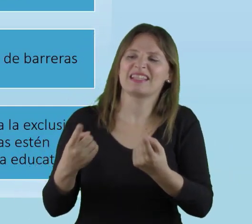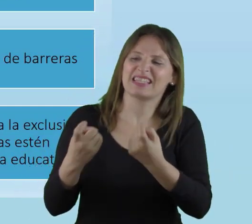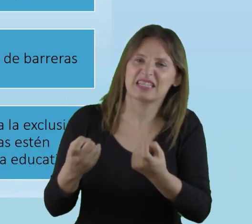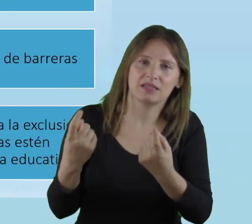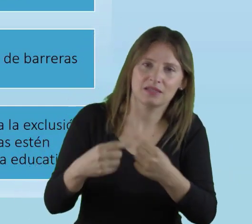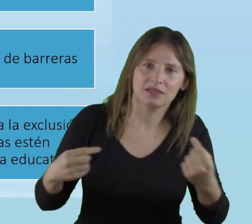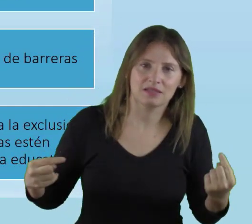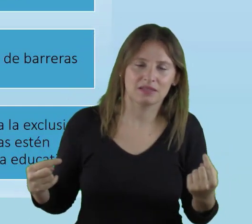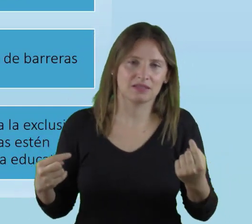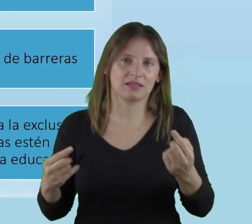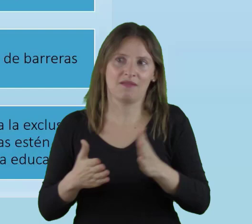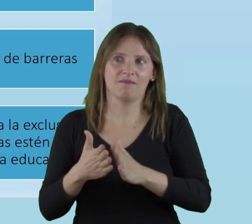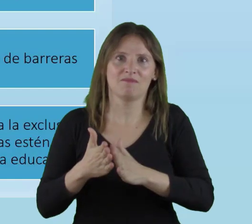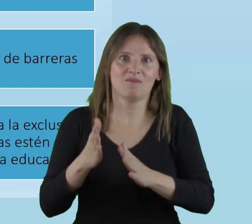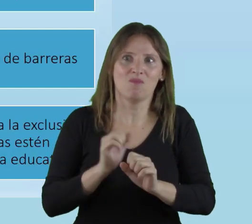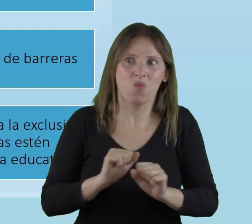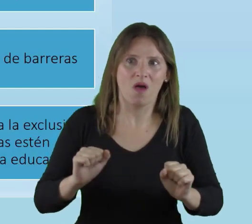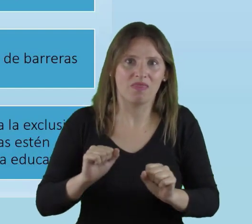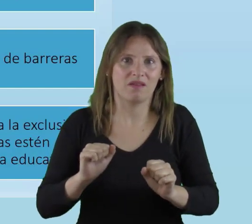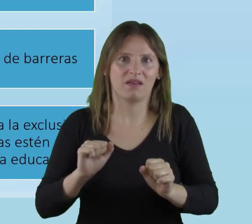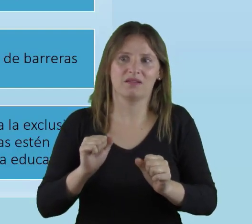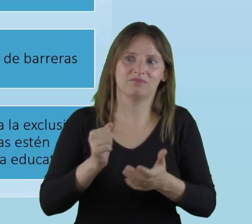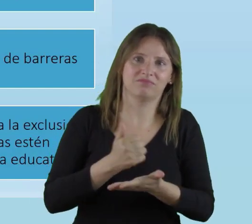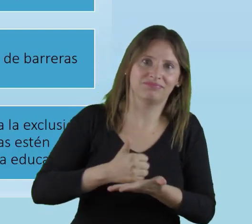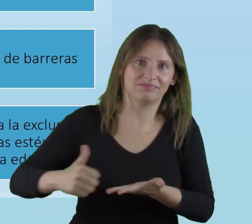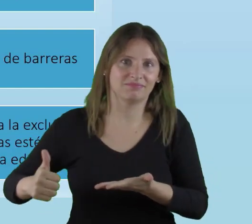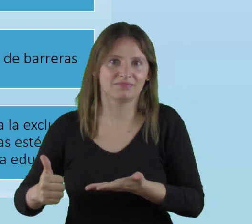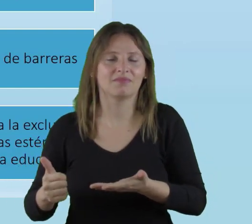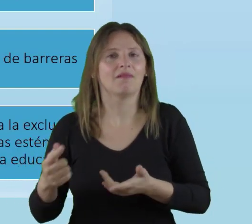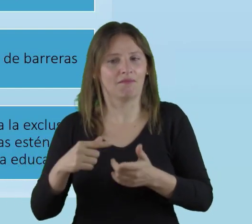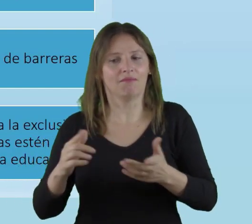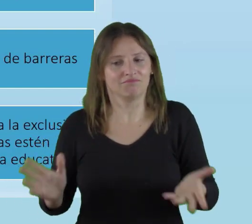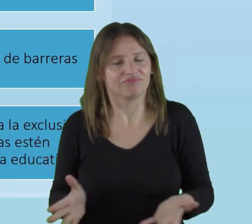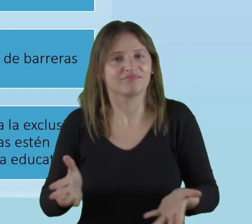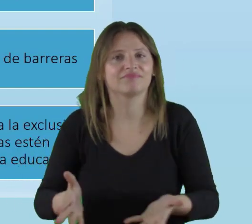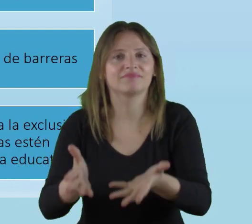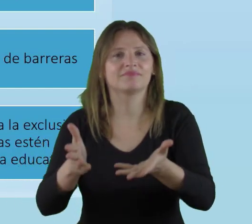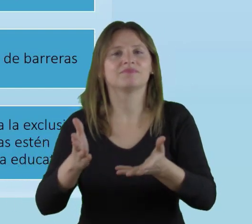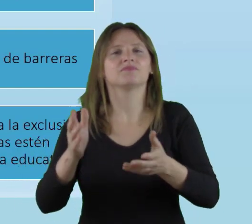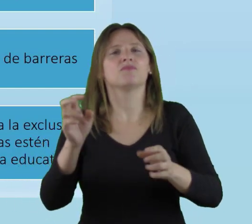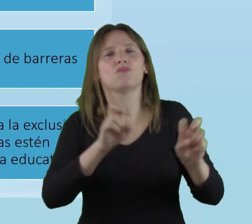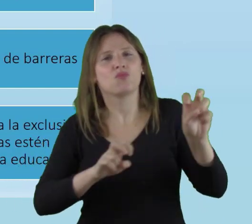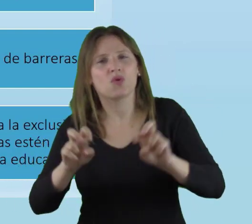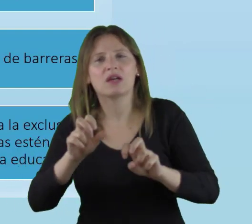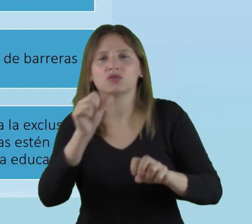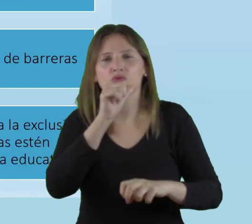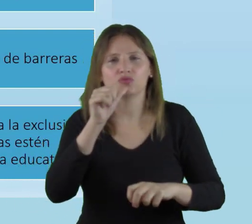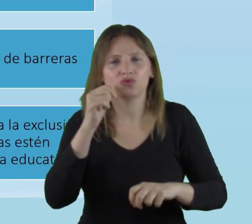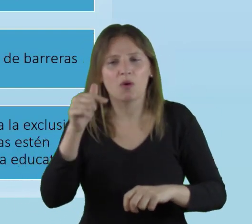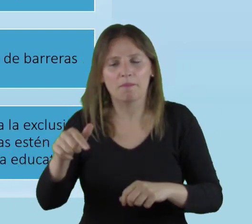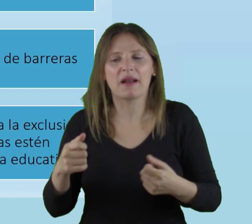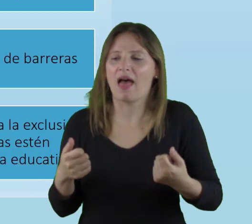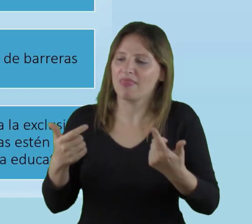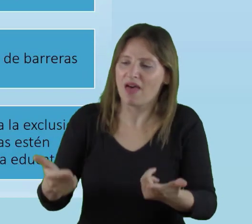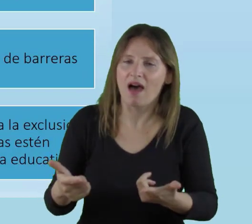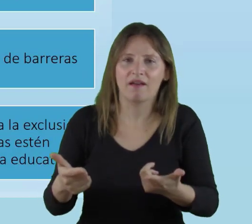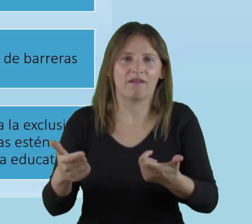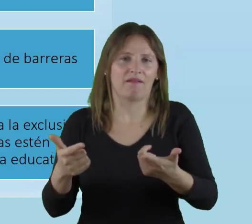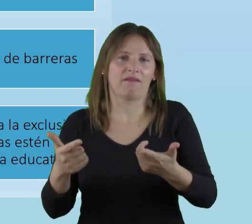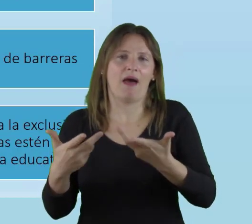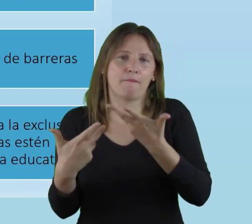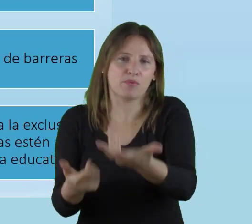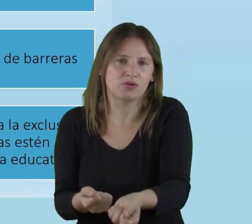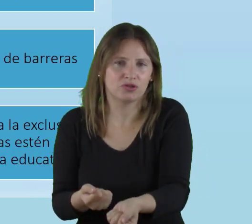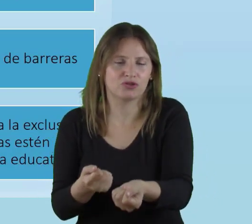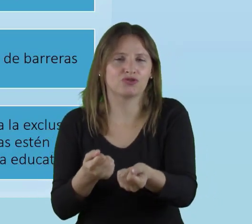exclusión. Tomar medidas que garanticen en estas minorías para